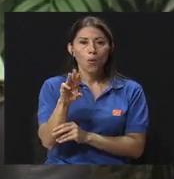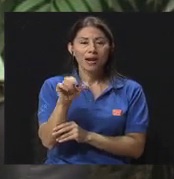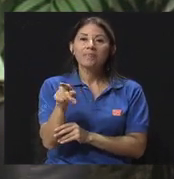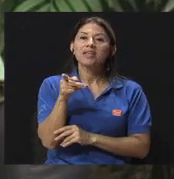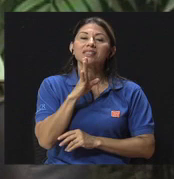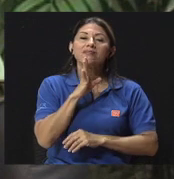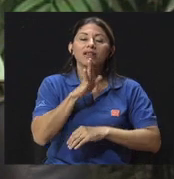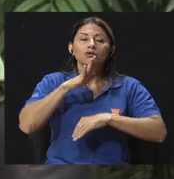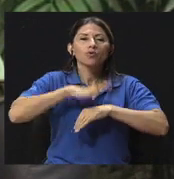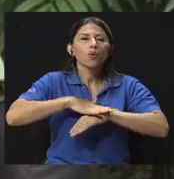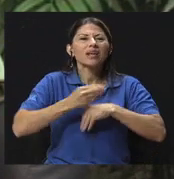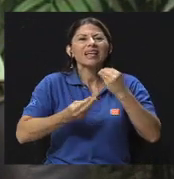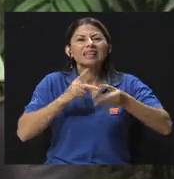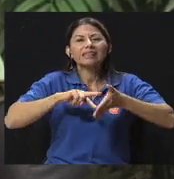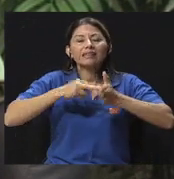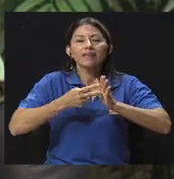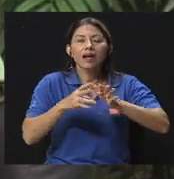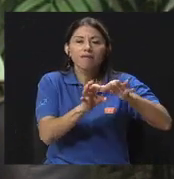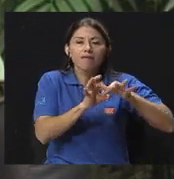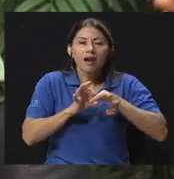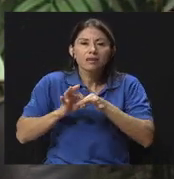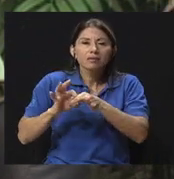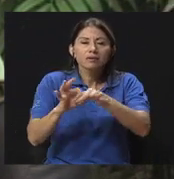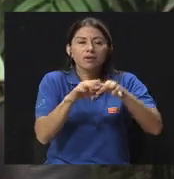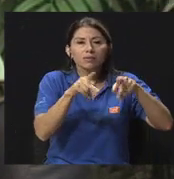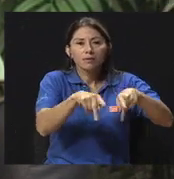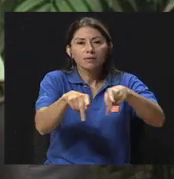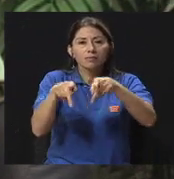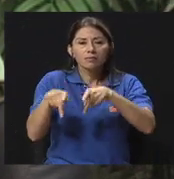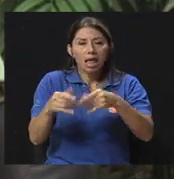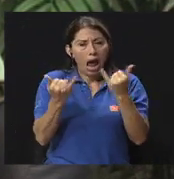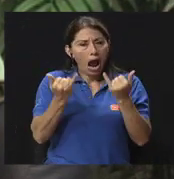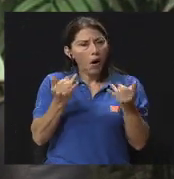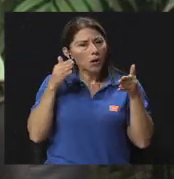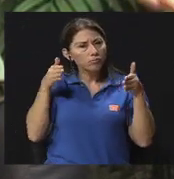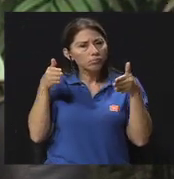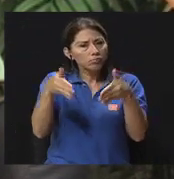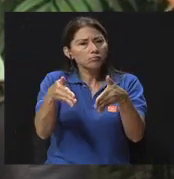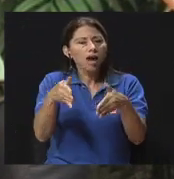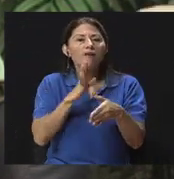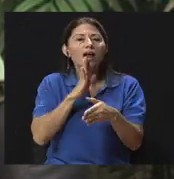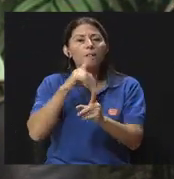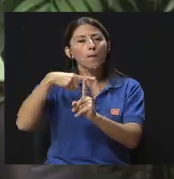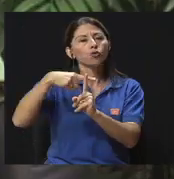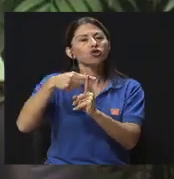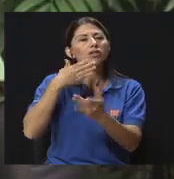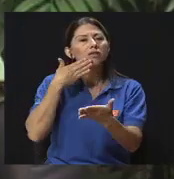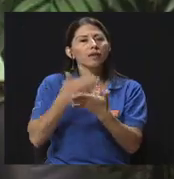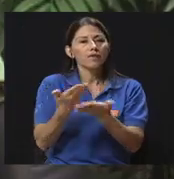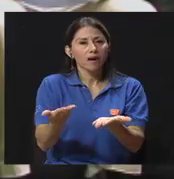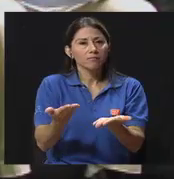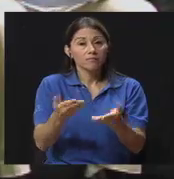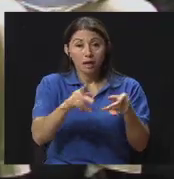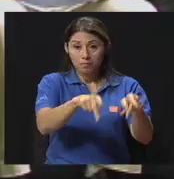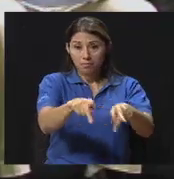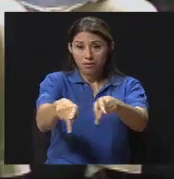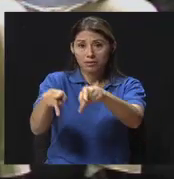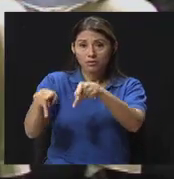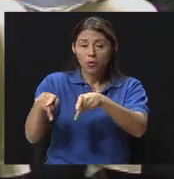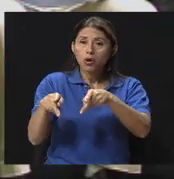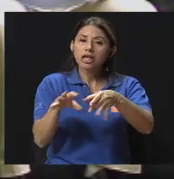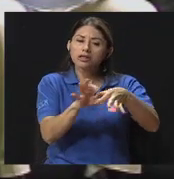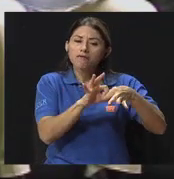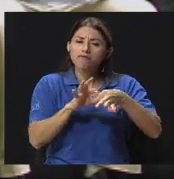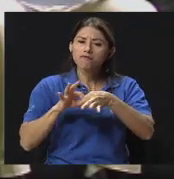interpersonales. Pero nos vamos a enfocar en este bloque más sobre la parte positiva, cómo fortalecer esos vínculos en las relaciones